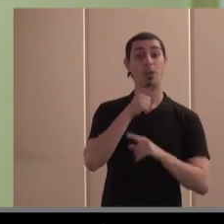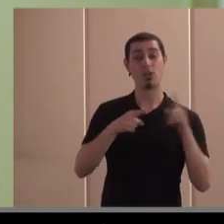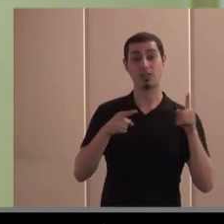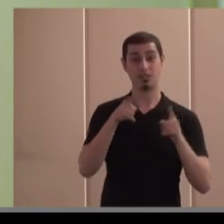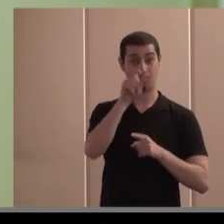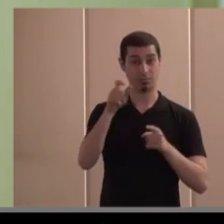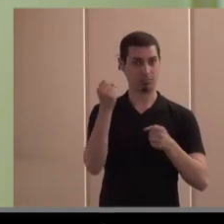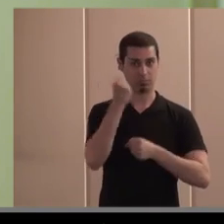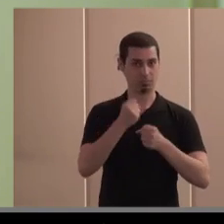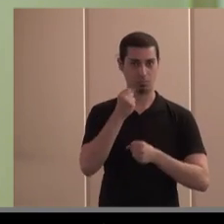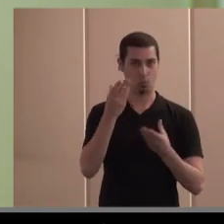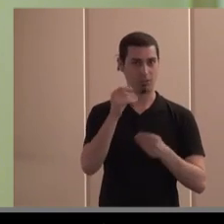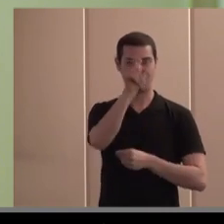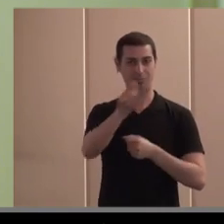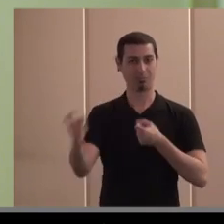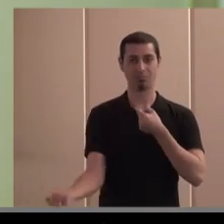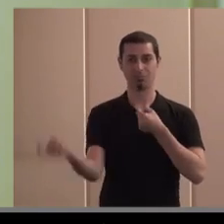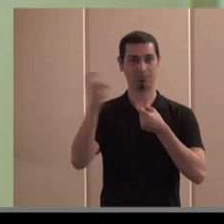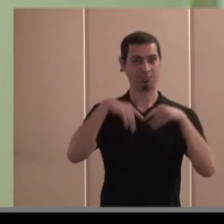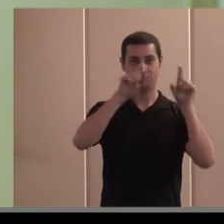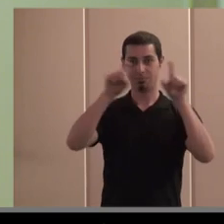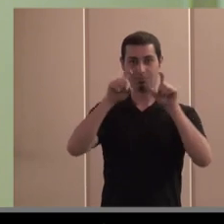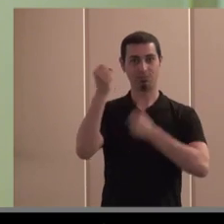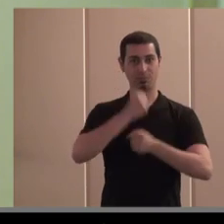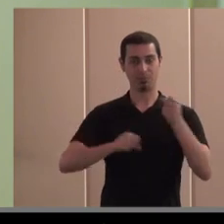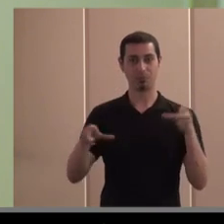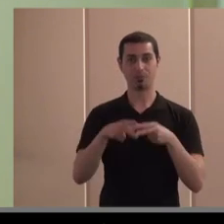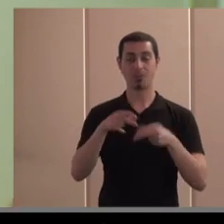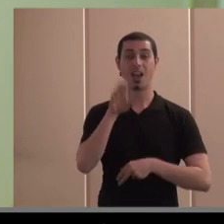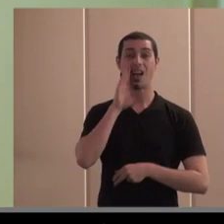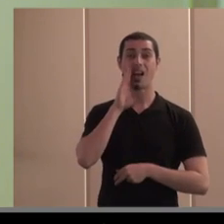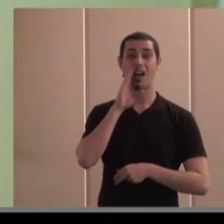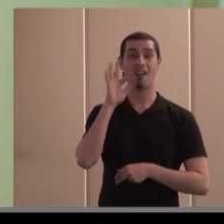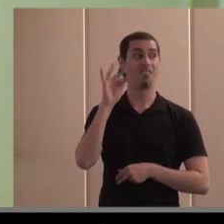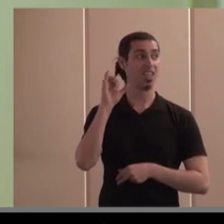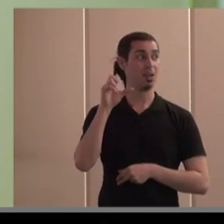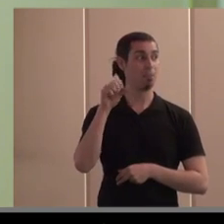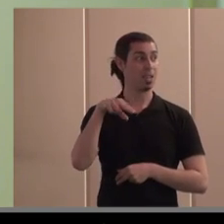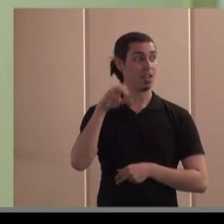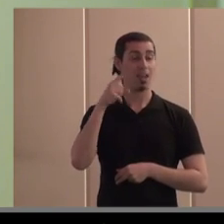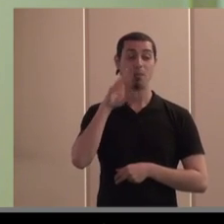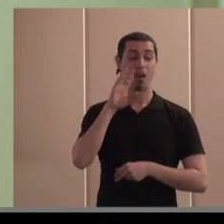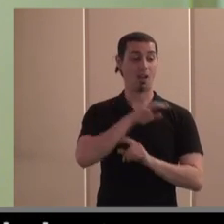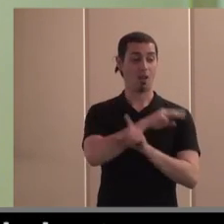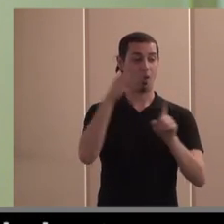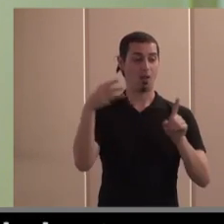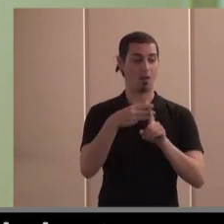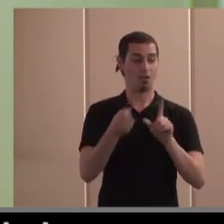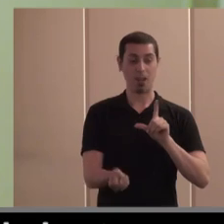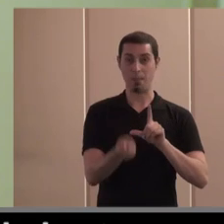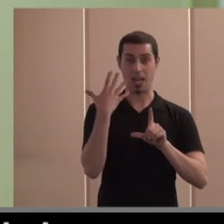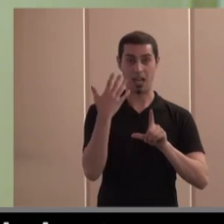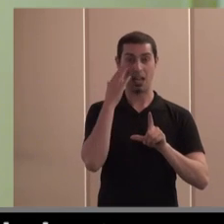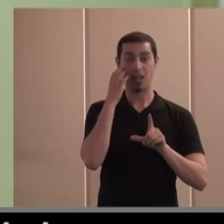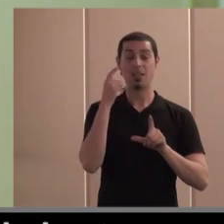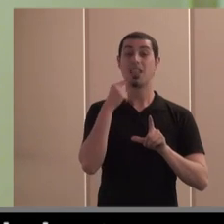que están vinculadas de alguna manera a entidades de la economía social en esta filmina que lo tenéis en la página web de CEPES y además dejo